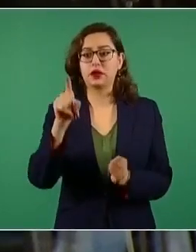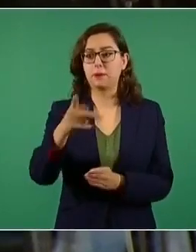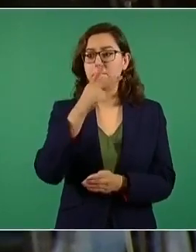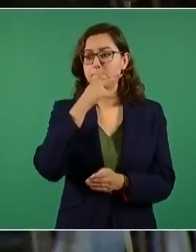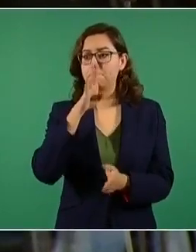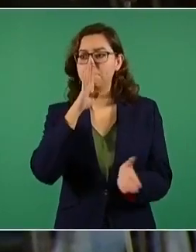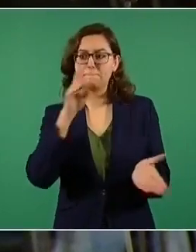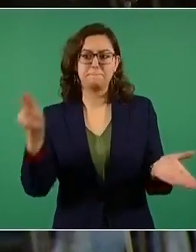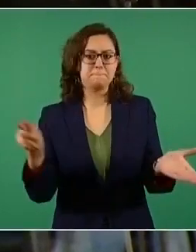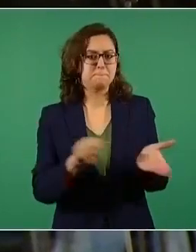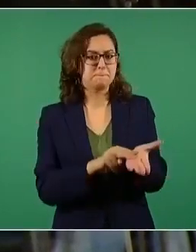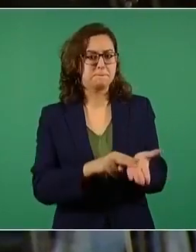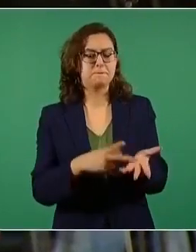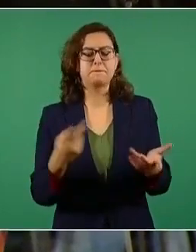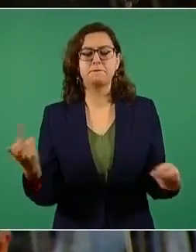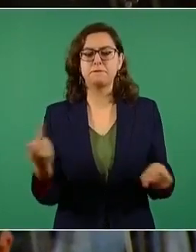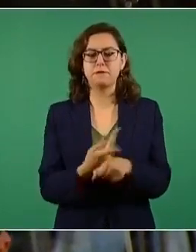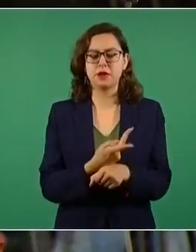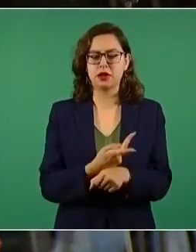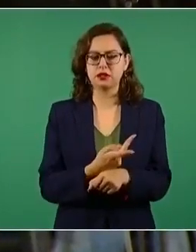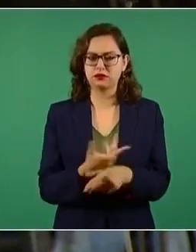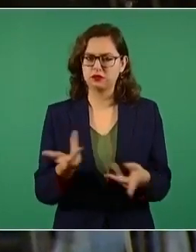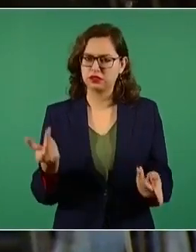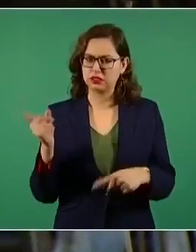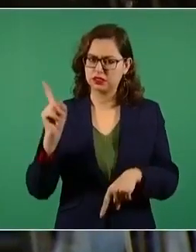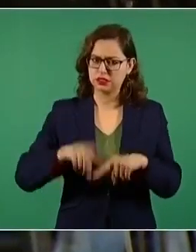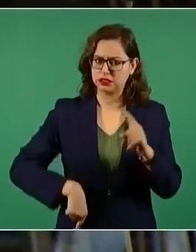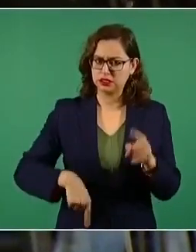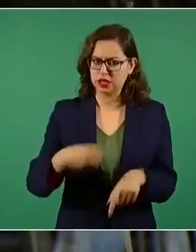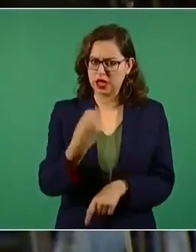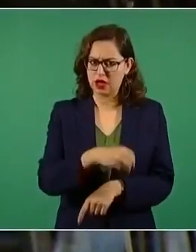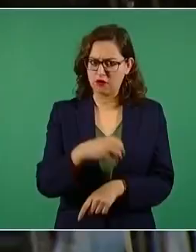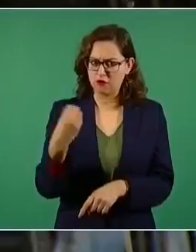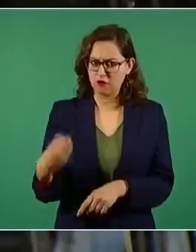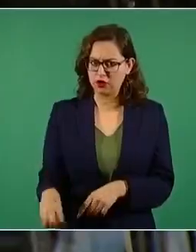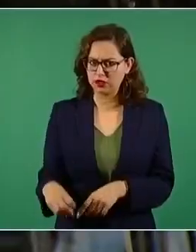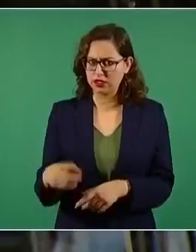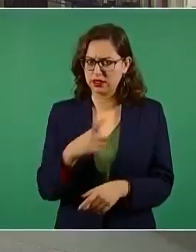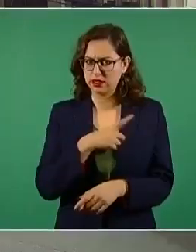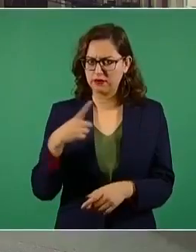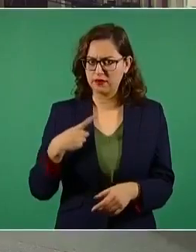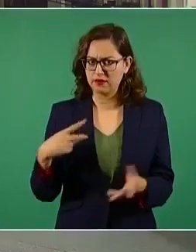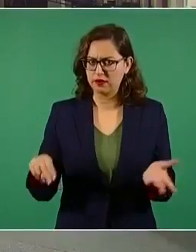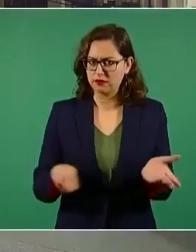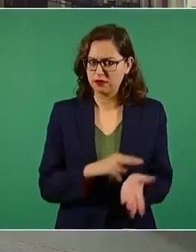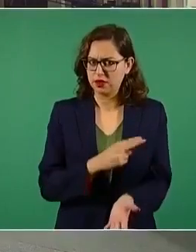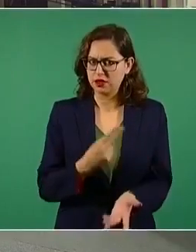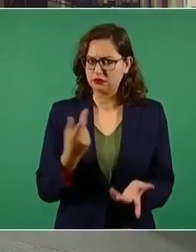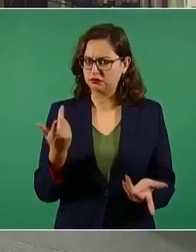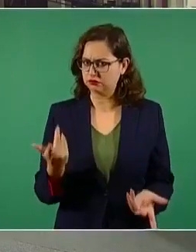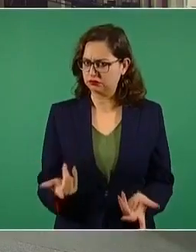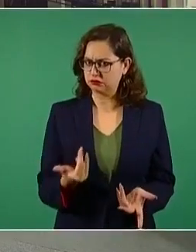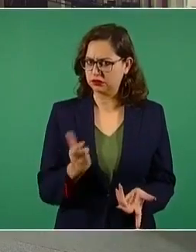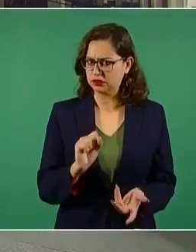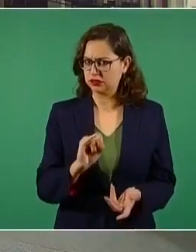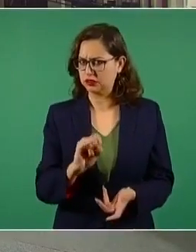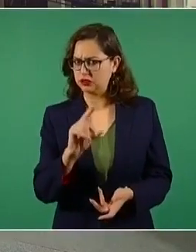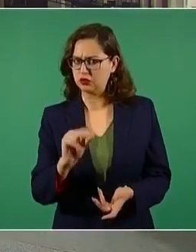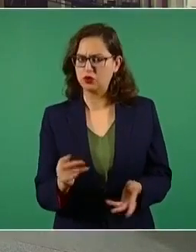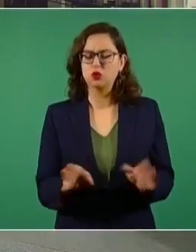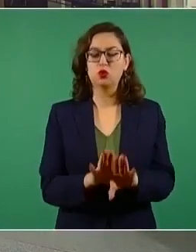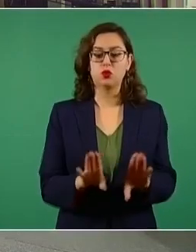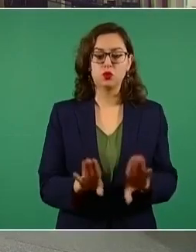¿El gobierno estaría dispuesto a retirar la obligatoriedad de firmar esta carta? Bueno, mira,